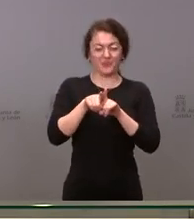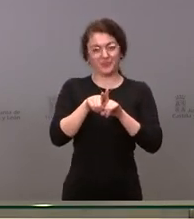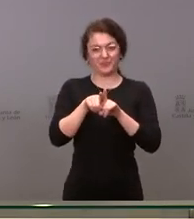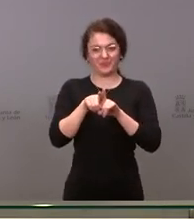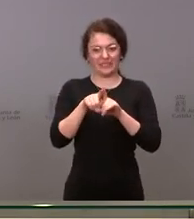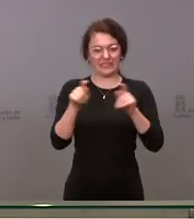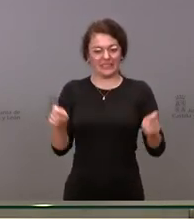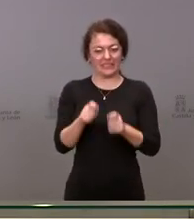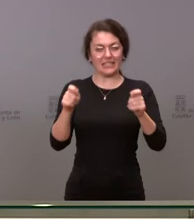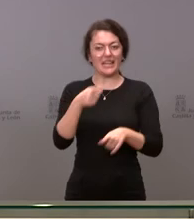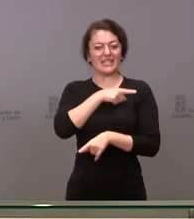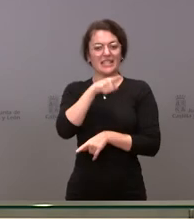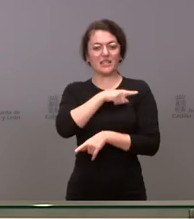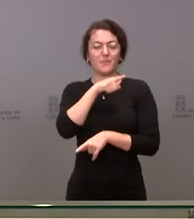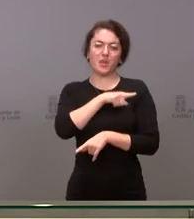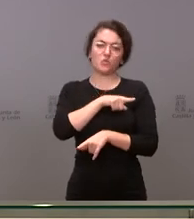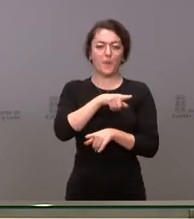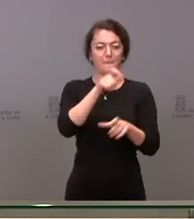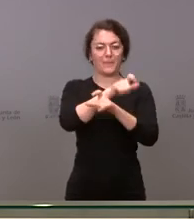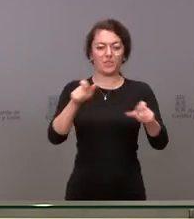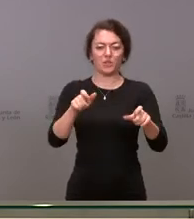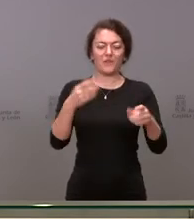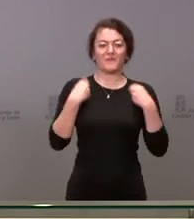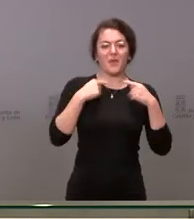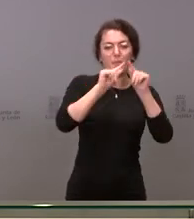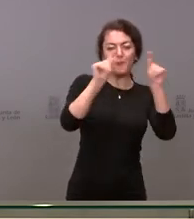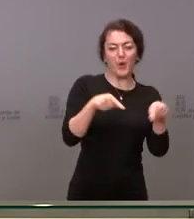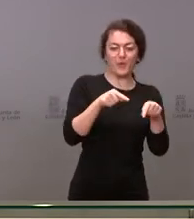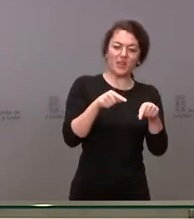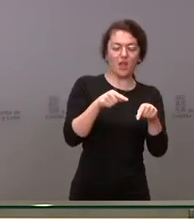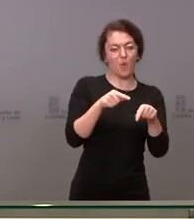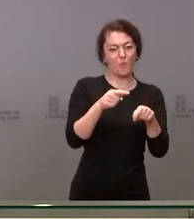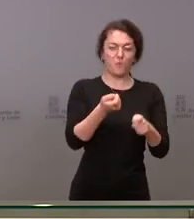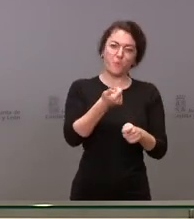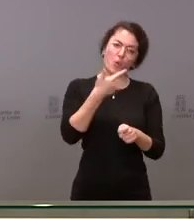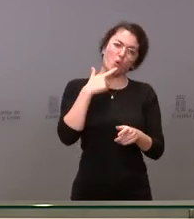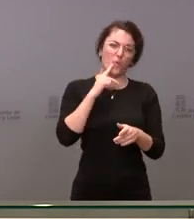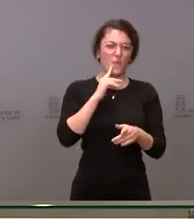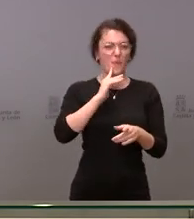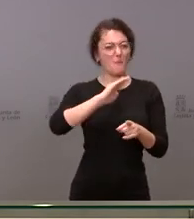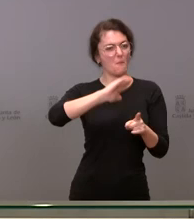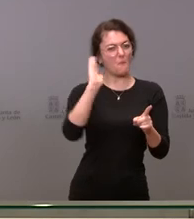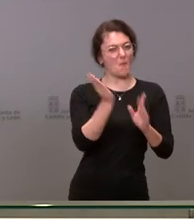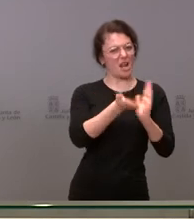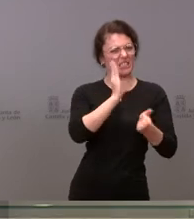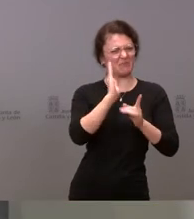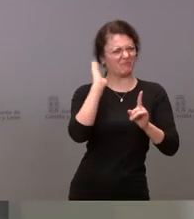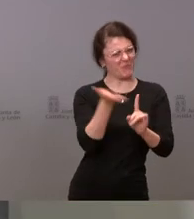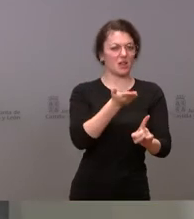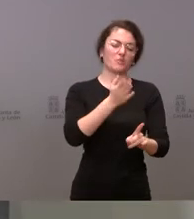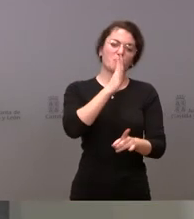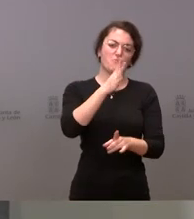sentimiento de esas personas que viven en provincias que están un poco maltratadas por las administraciones. Bueno,